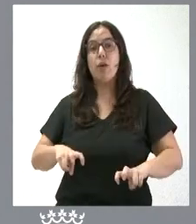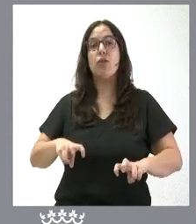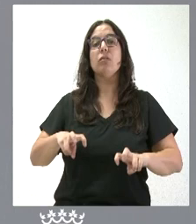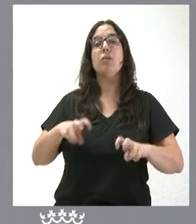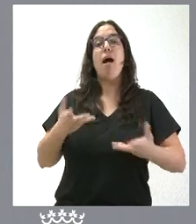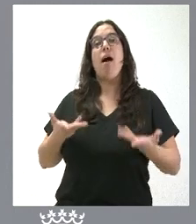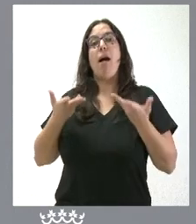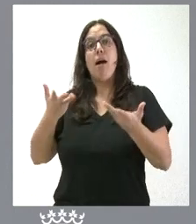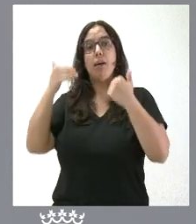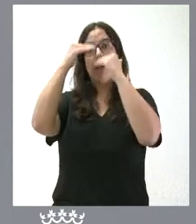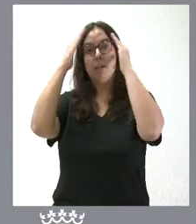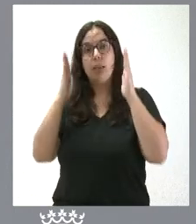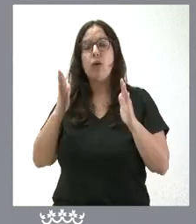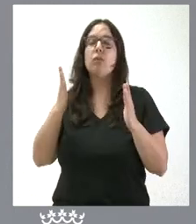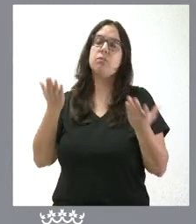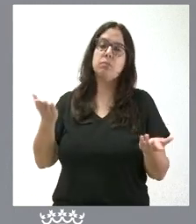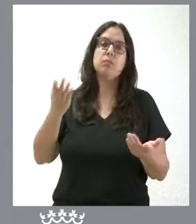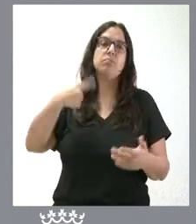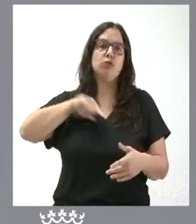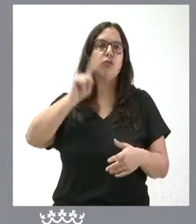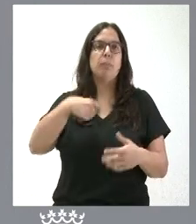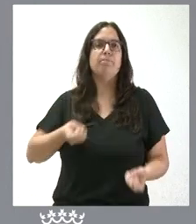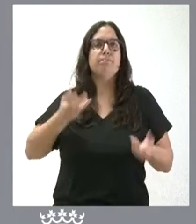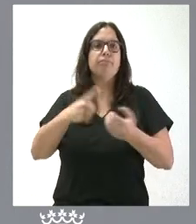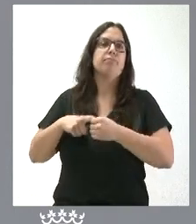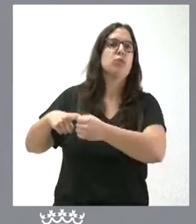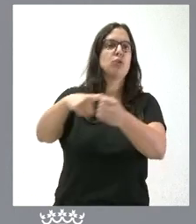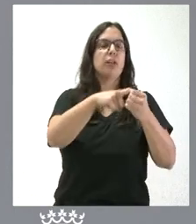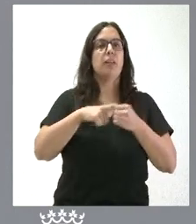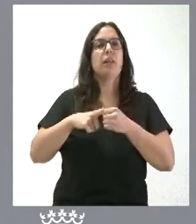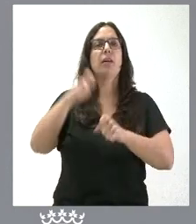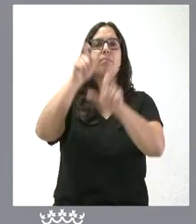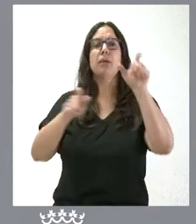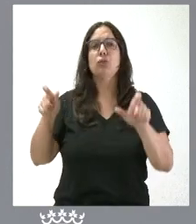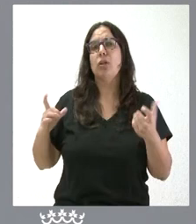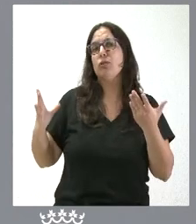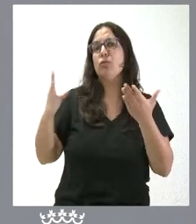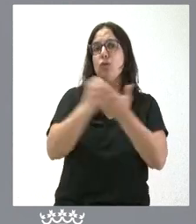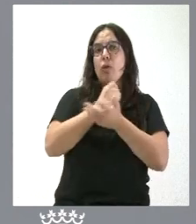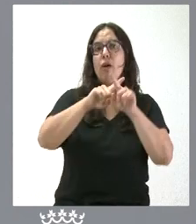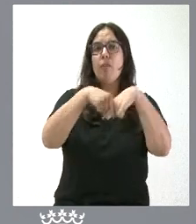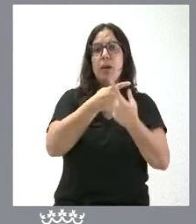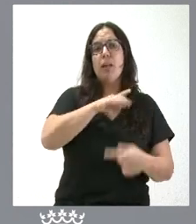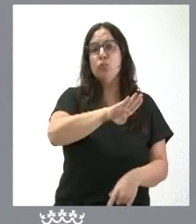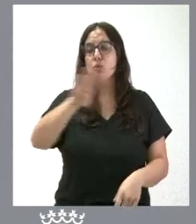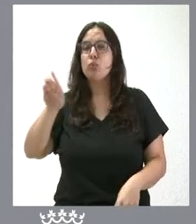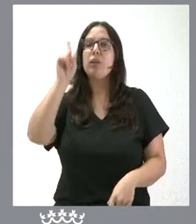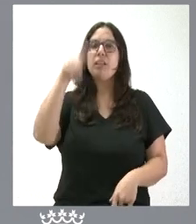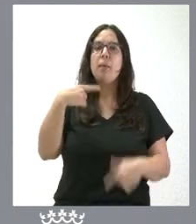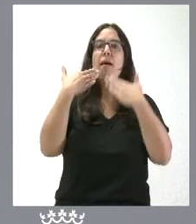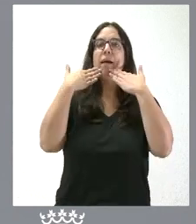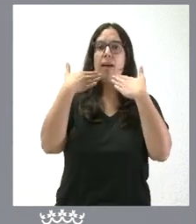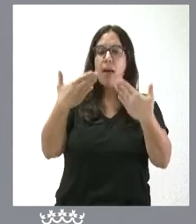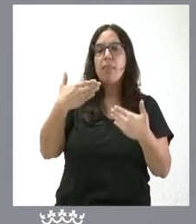la asistencia y, desde aquí, nuestra solidaridad a todas las personas y familias y nuestro agradecimiento